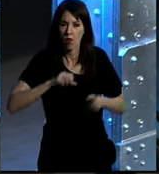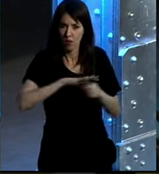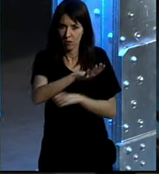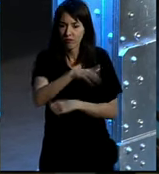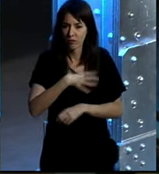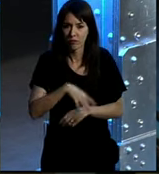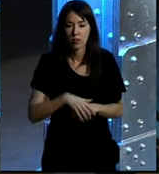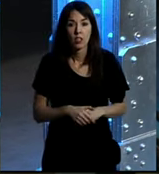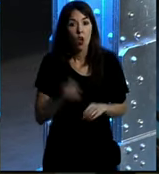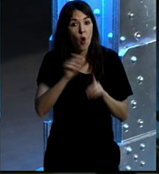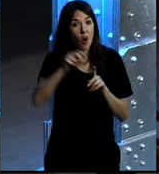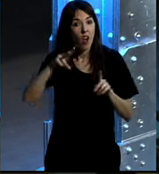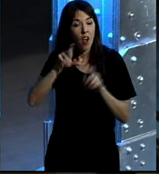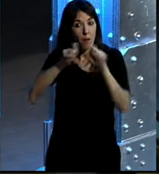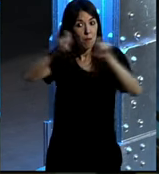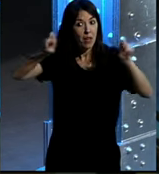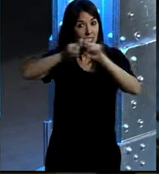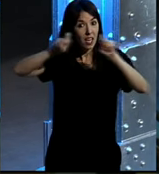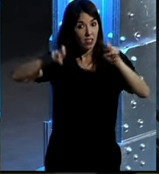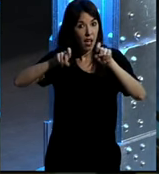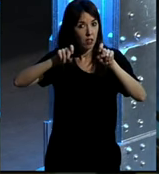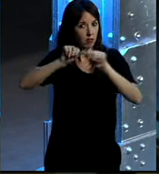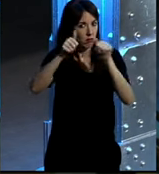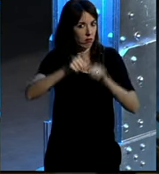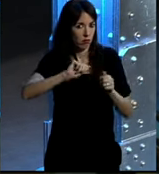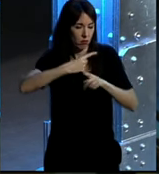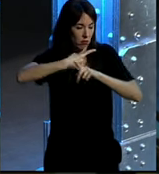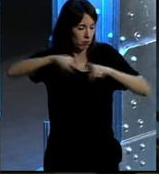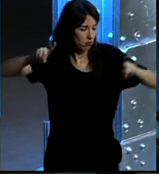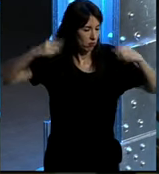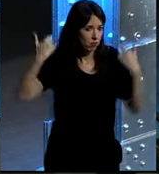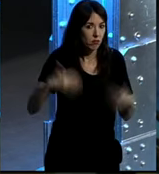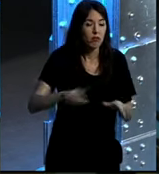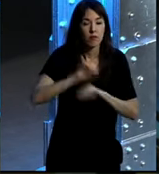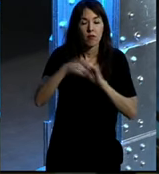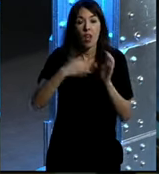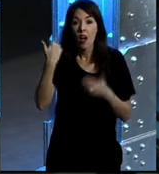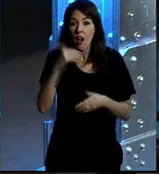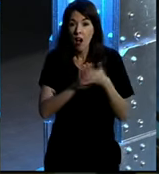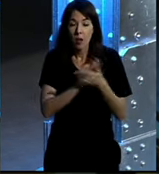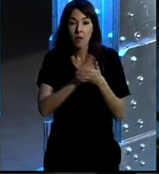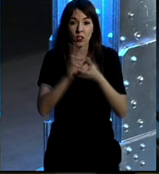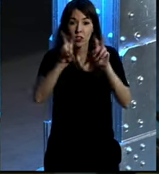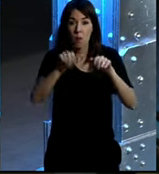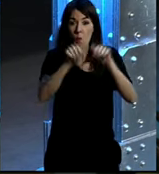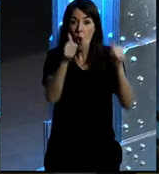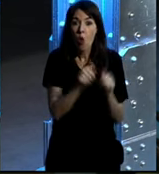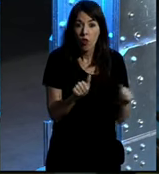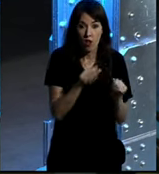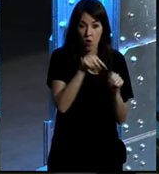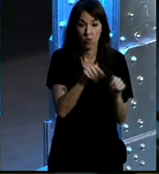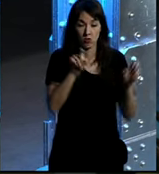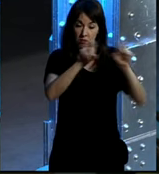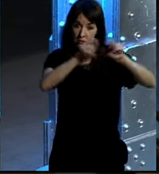Desde el punto de vista empresarial, por tanto, el paradigma ha cambiado totalmente. Si antes estábamos hablando, como os decía antes, de un modelo en el que la